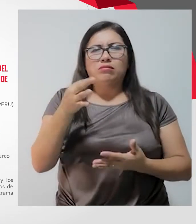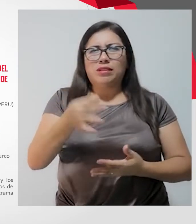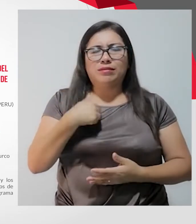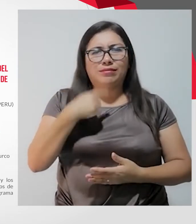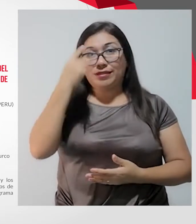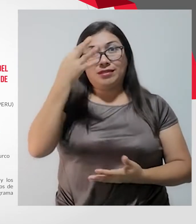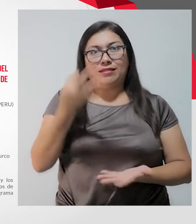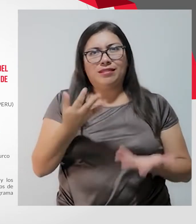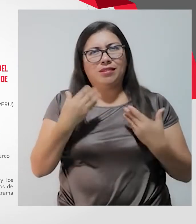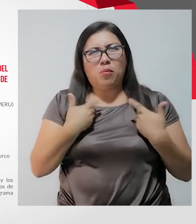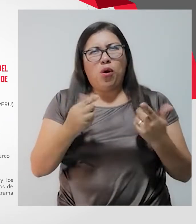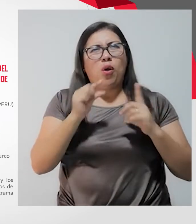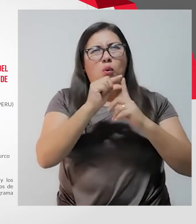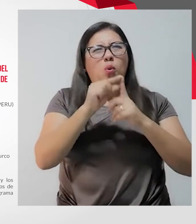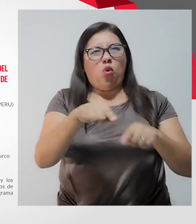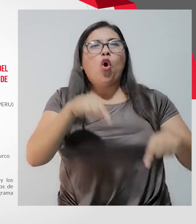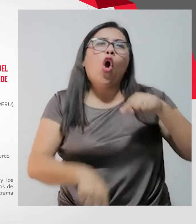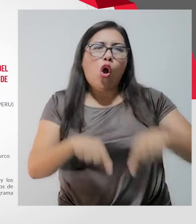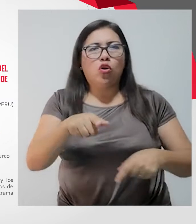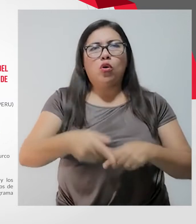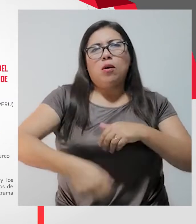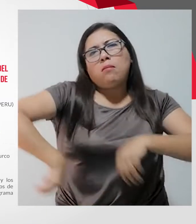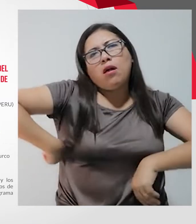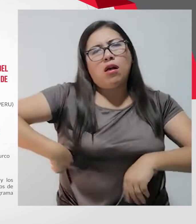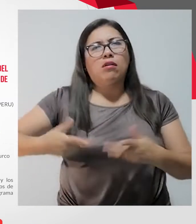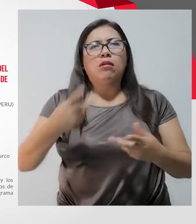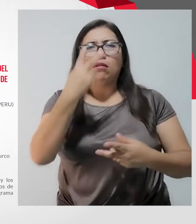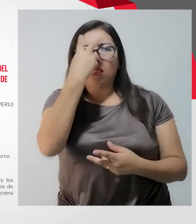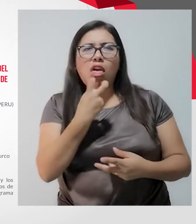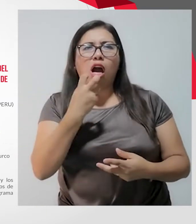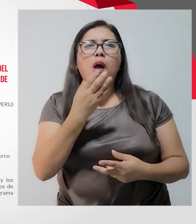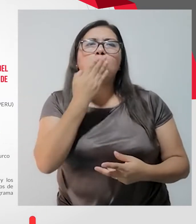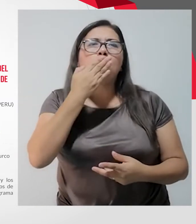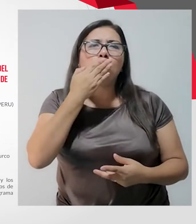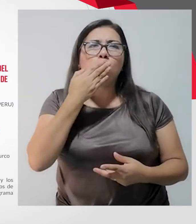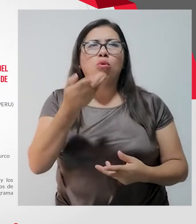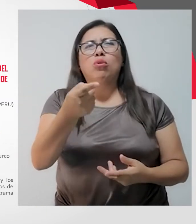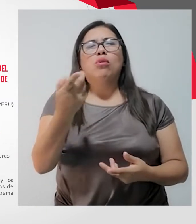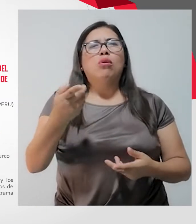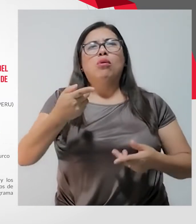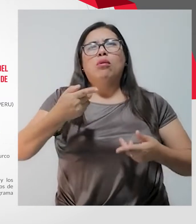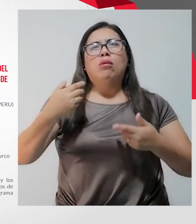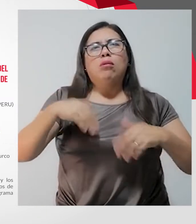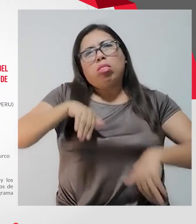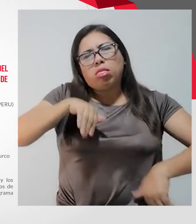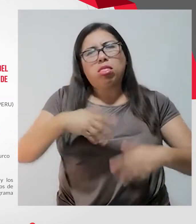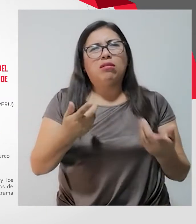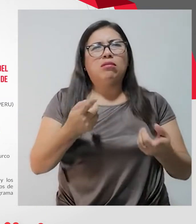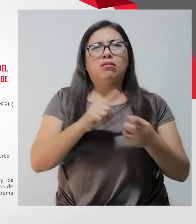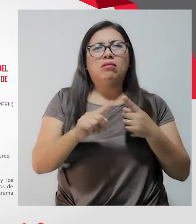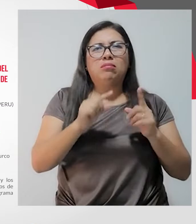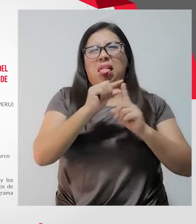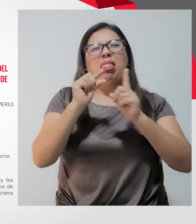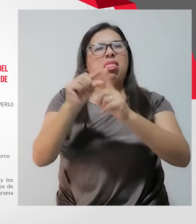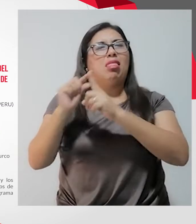en serio. No hay que decir cojo, no hay que decir manco, ciego, mudo, menos válido, cosas así, peor